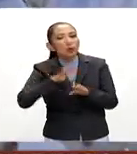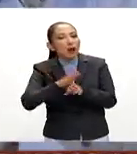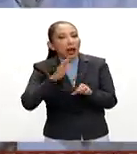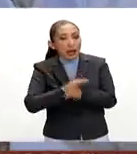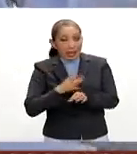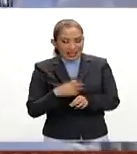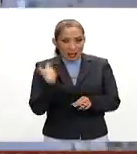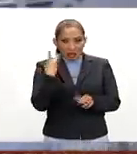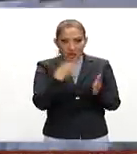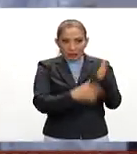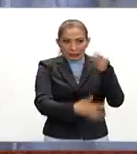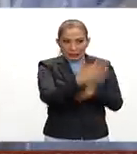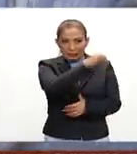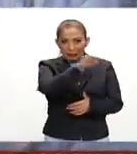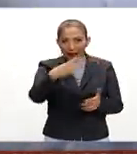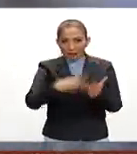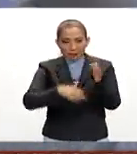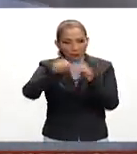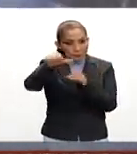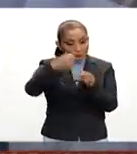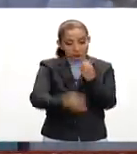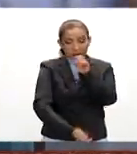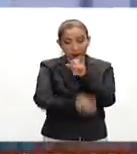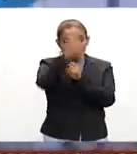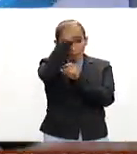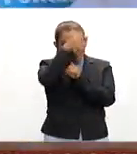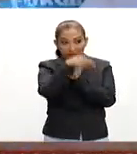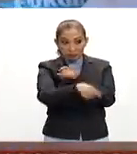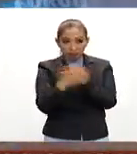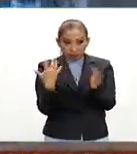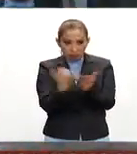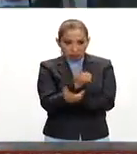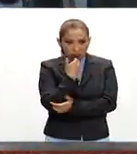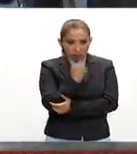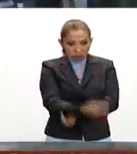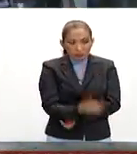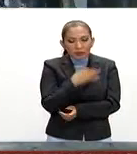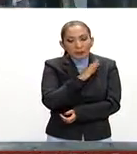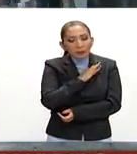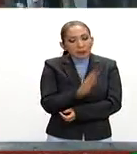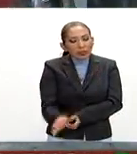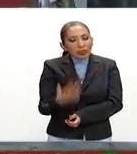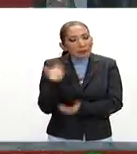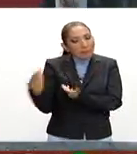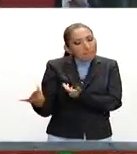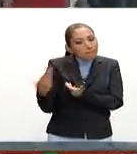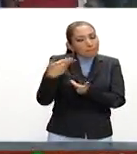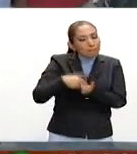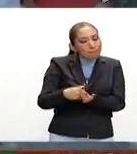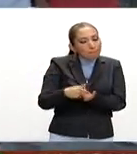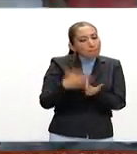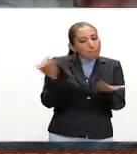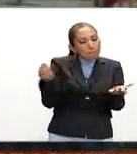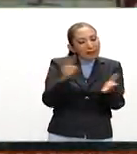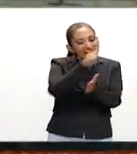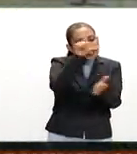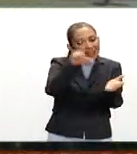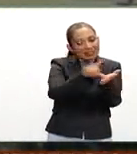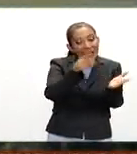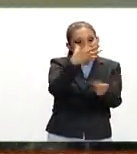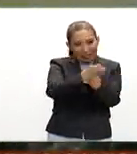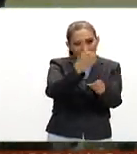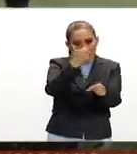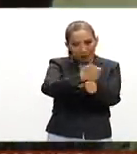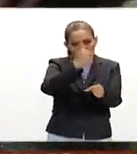en el ciclo 2015 2016 por primera vez eso es un gran logro pudimos insertar una una lección en el libro de